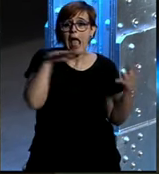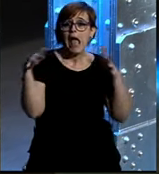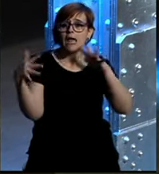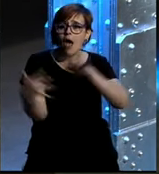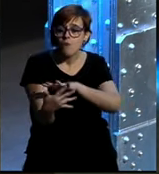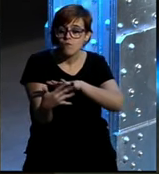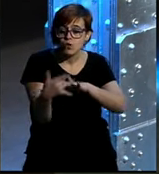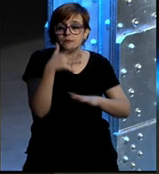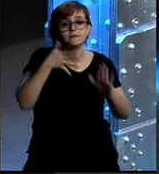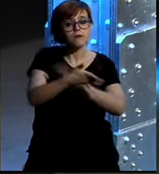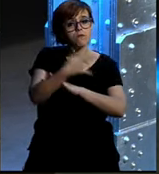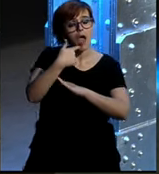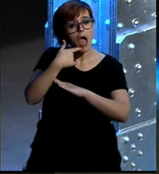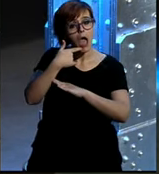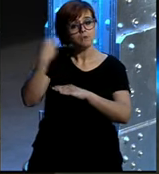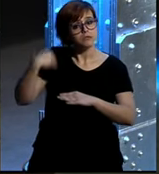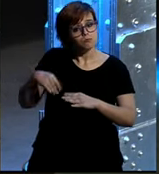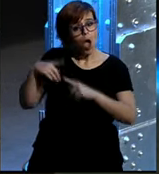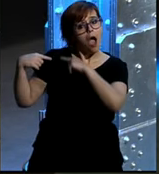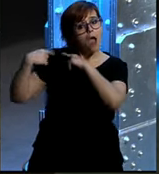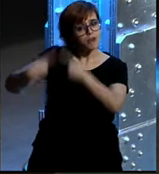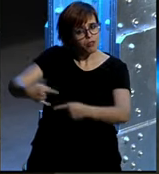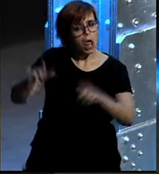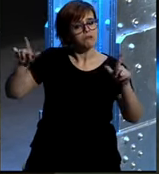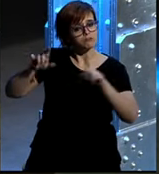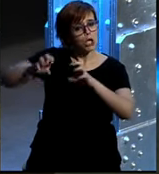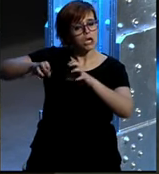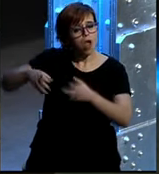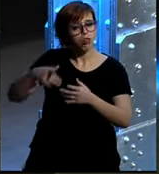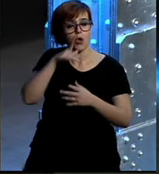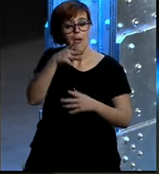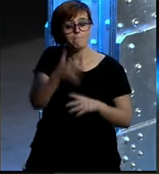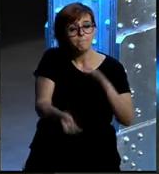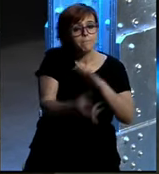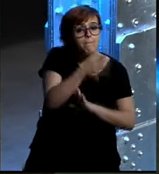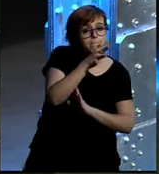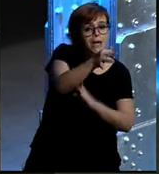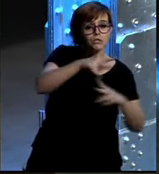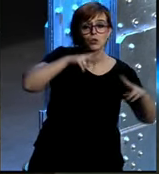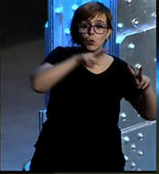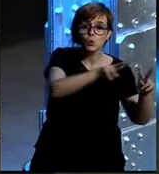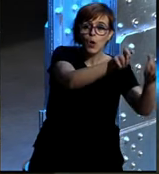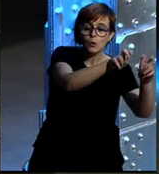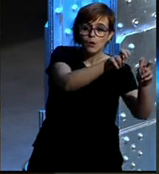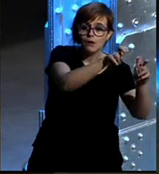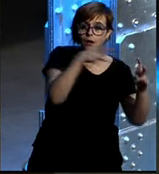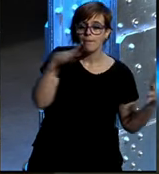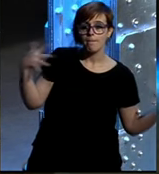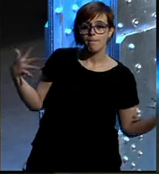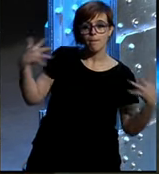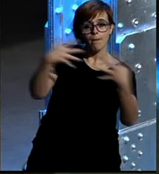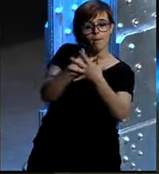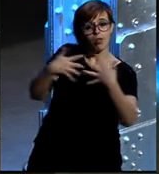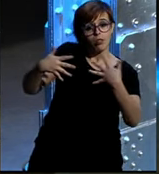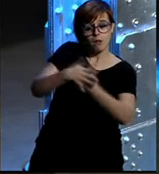fondo sin cambiar los medios de comunicación que siguen siendo los de siempre más todo lo que ha aparecido nuevo pero sin cambiar eso el gran cambio